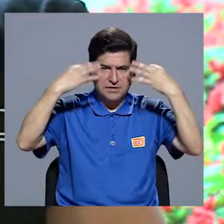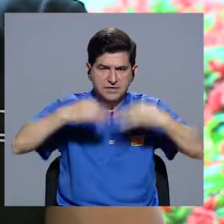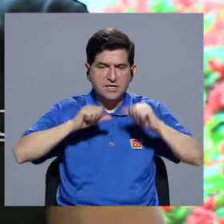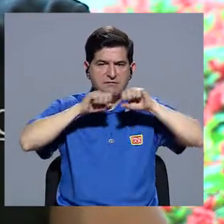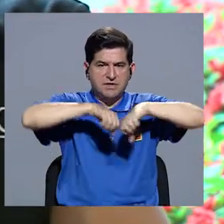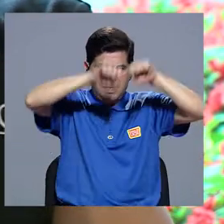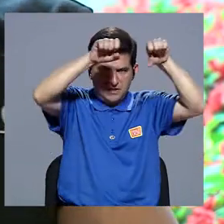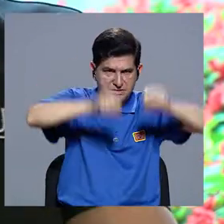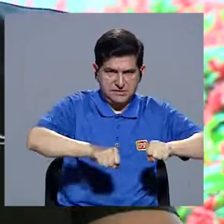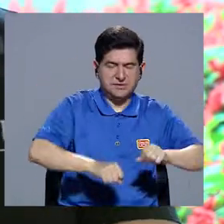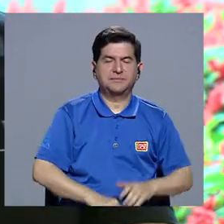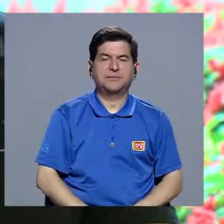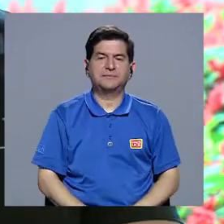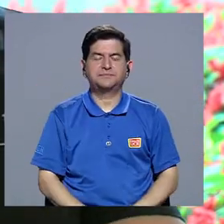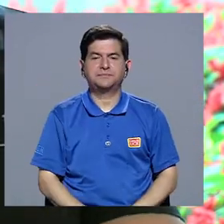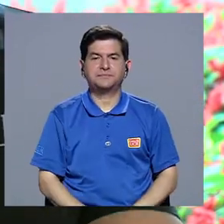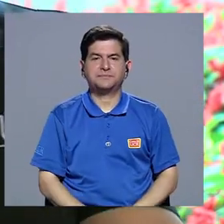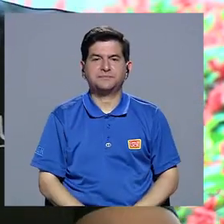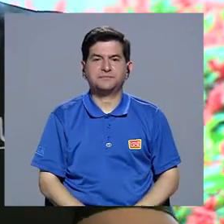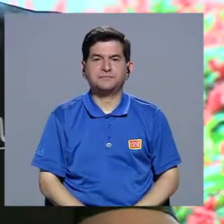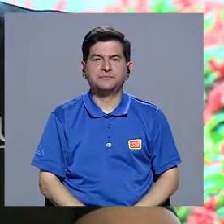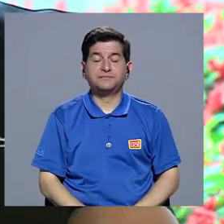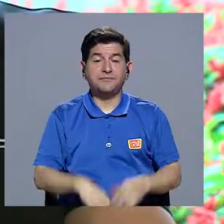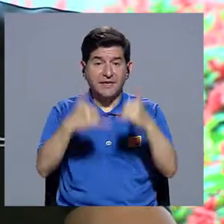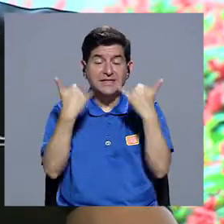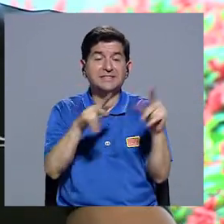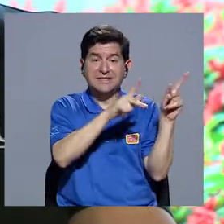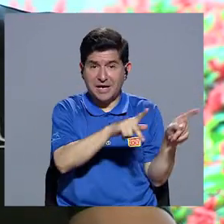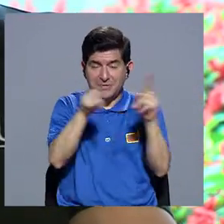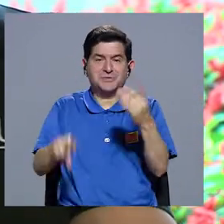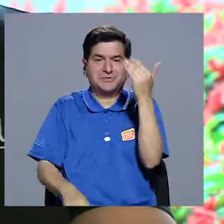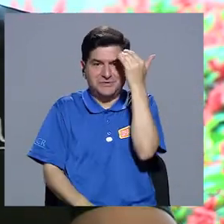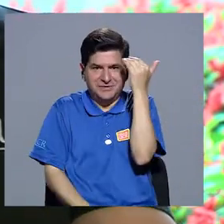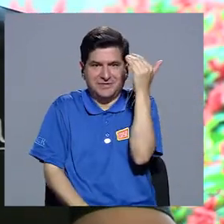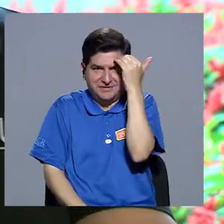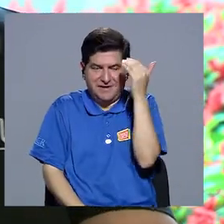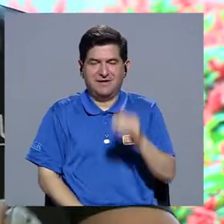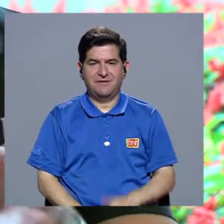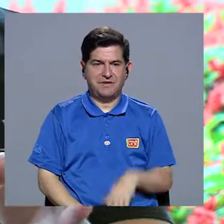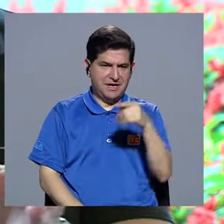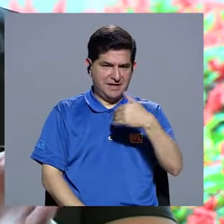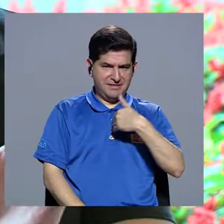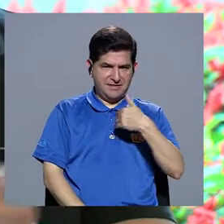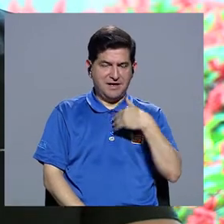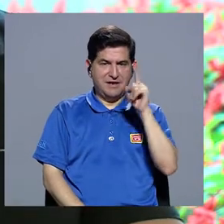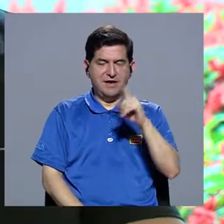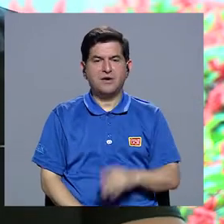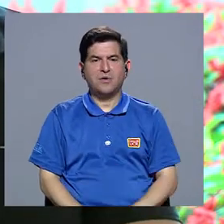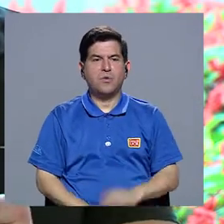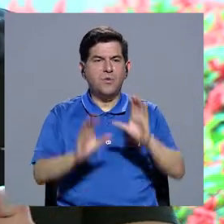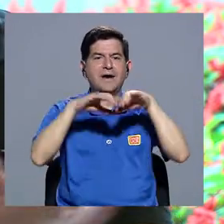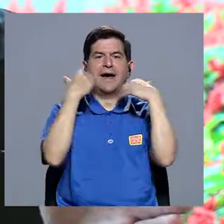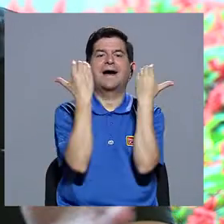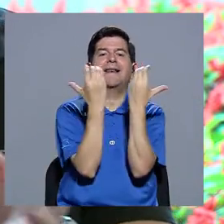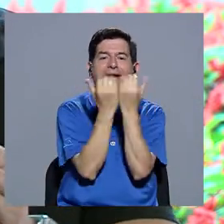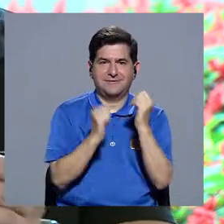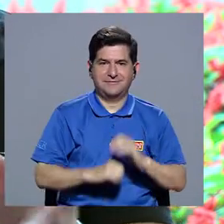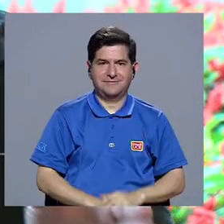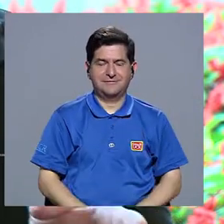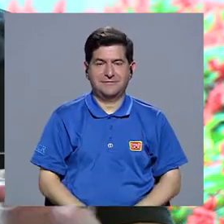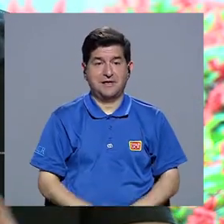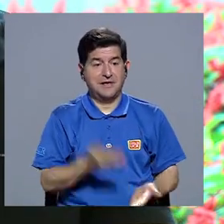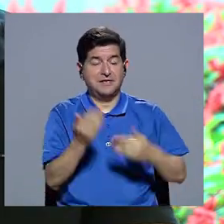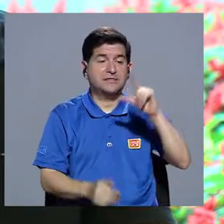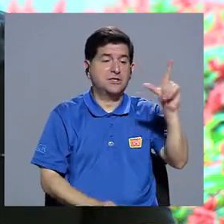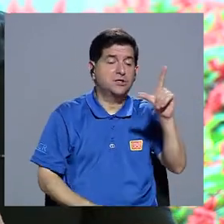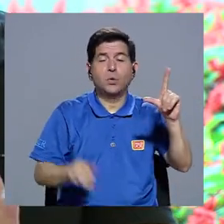sistematizada. Por ejemplo, que ya hay personas que saben que tienen una clase en específica, por ejemplo, que la clase